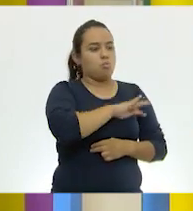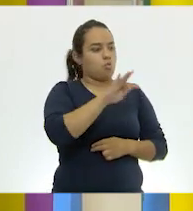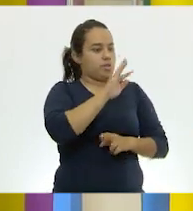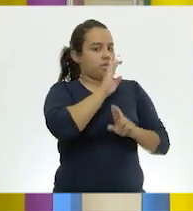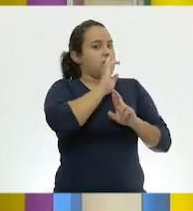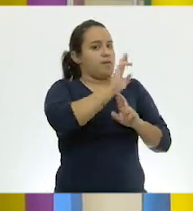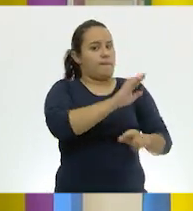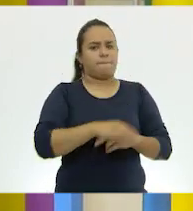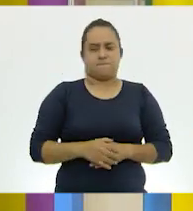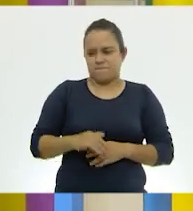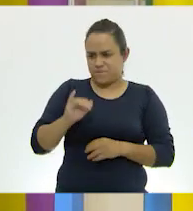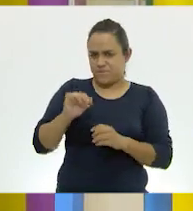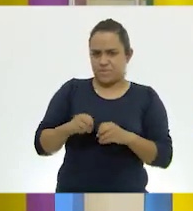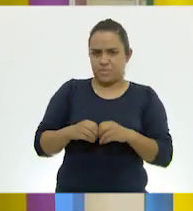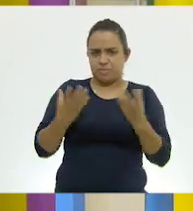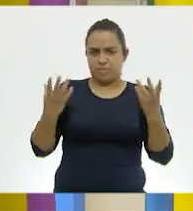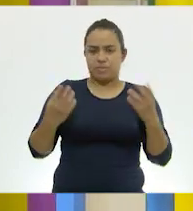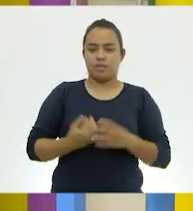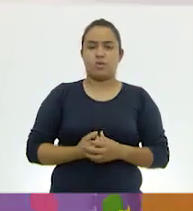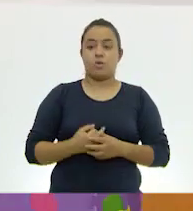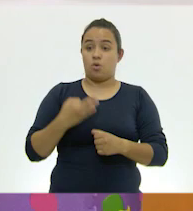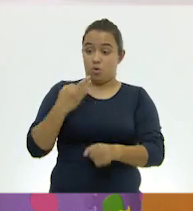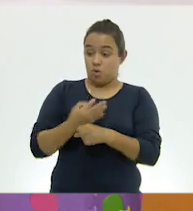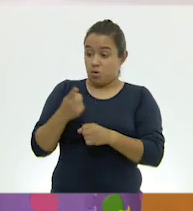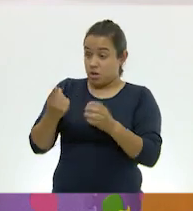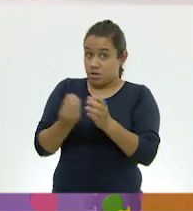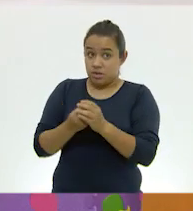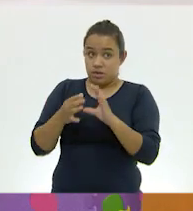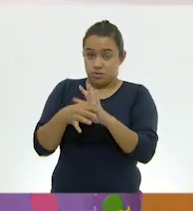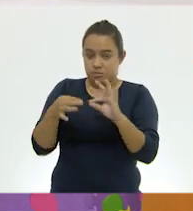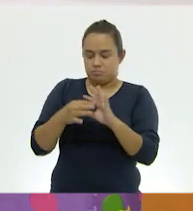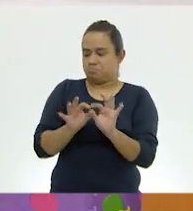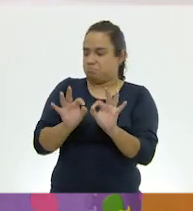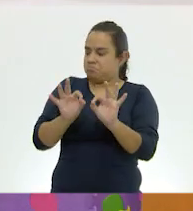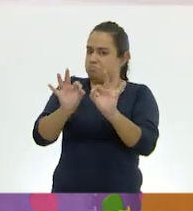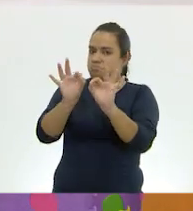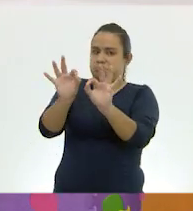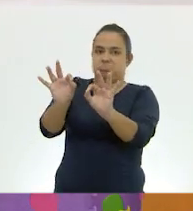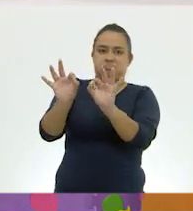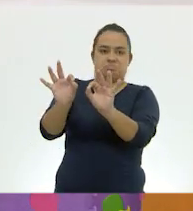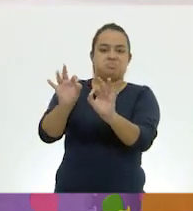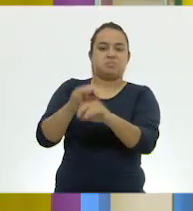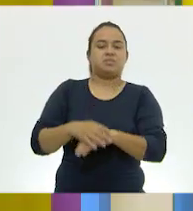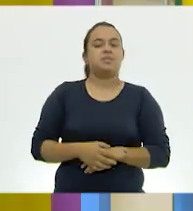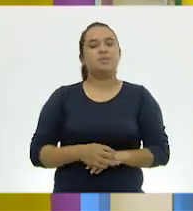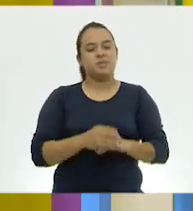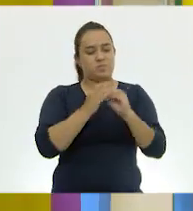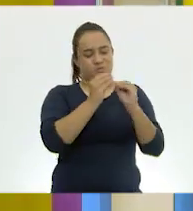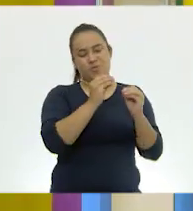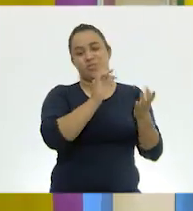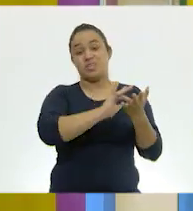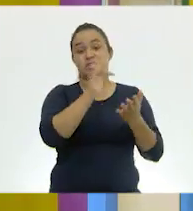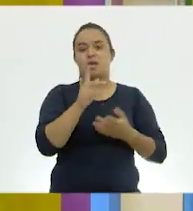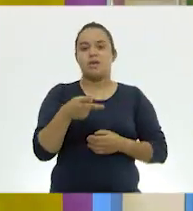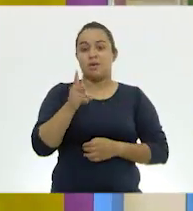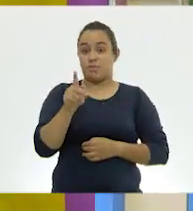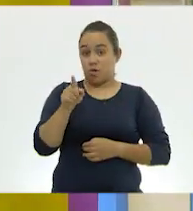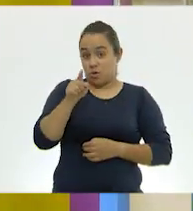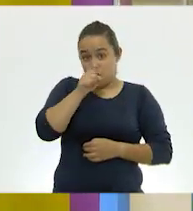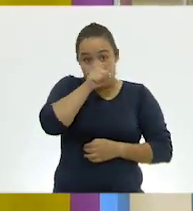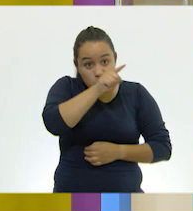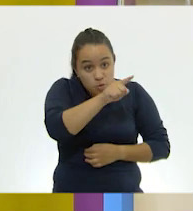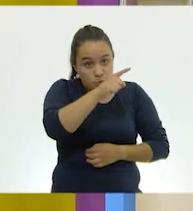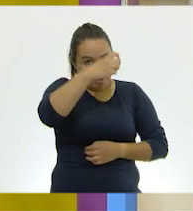responderlas. Perfecto. Con tu clase que ya diste ahorita, fue excelente. Muchísimas gracias, pero como tú eres